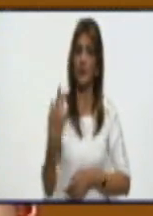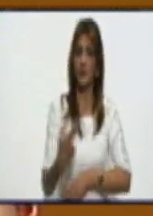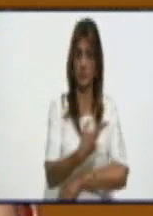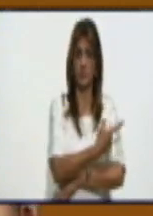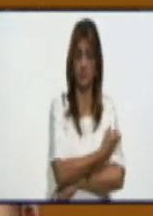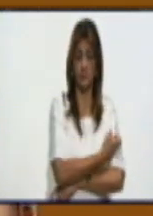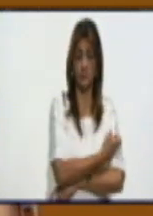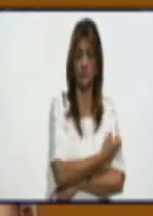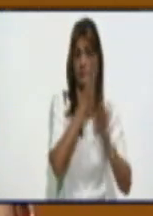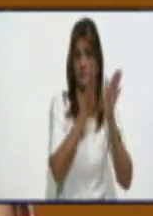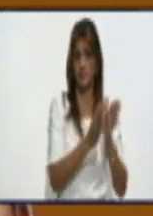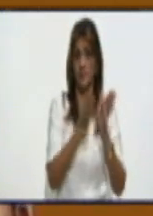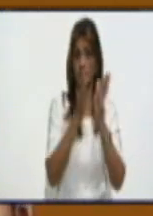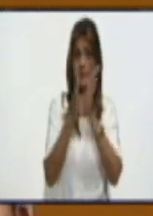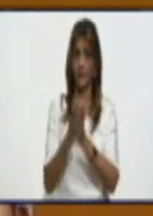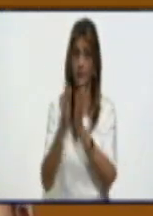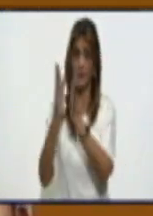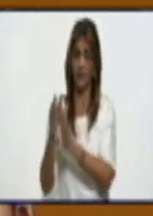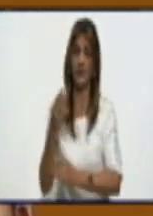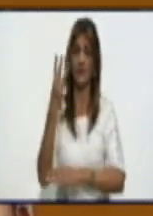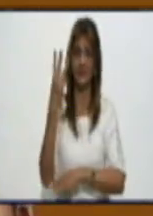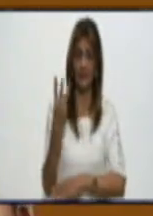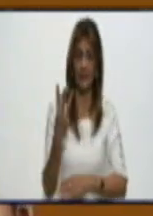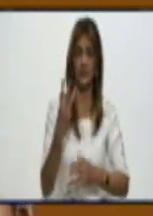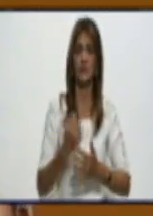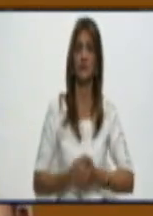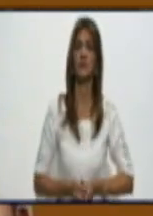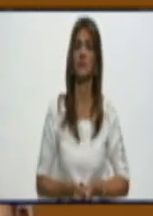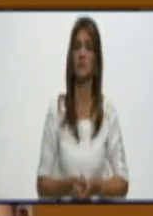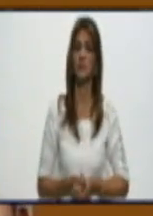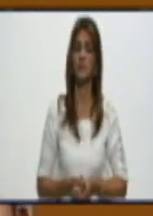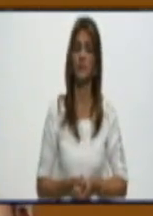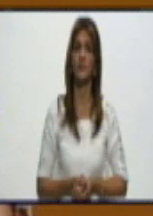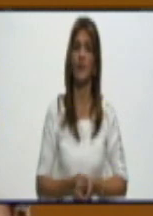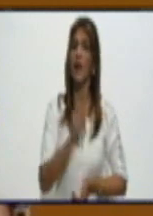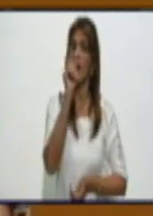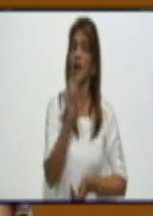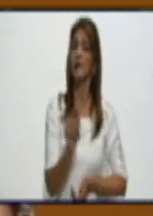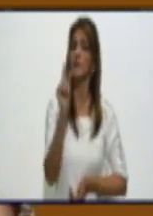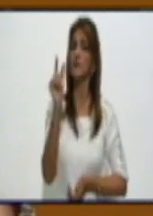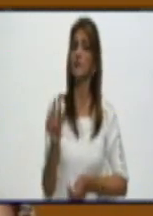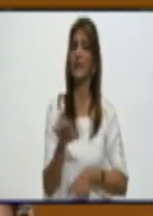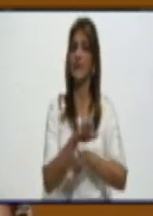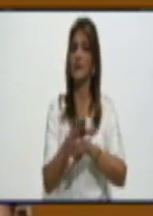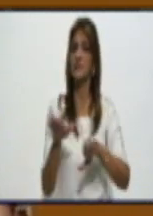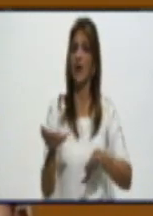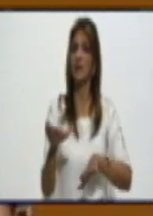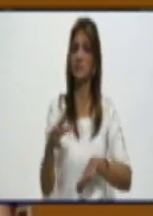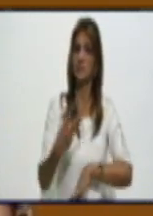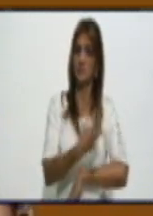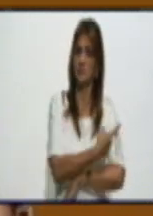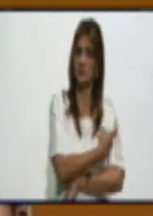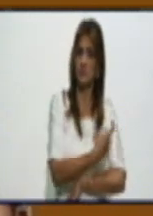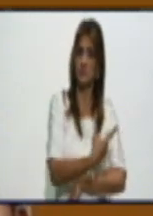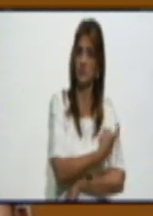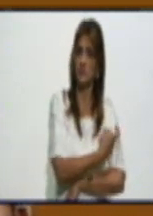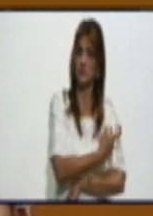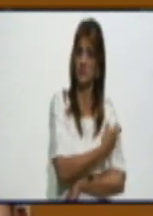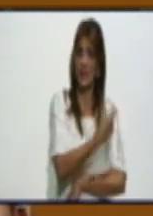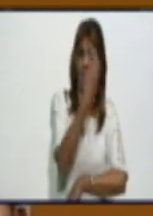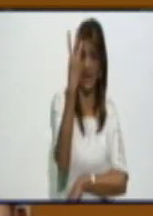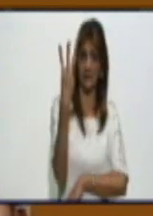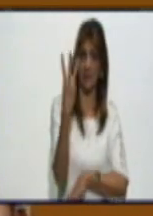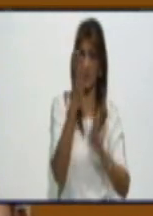que fue lo primero que se comenzó a hacer en la provincia, en este caso, la persona que ya recibió las tres dosis, ya